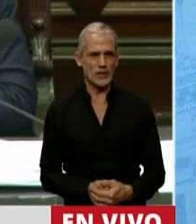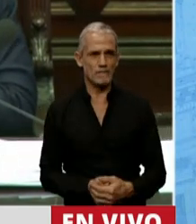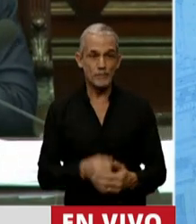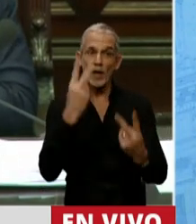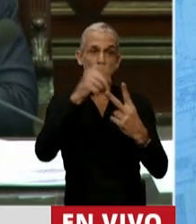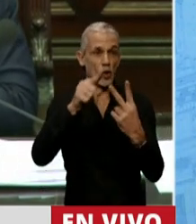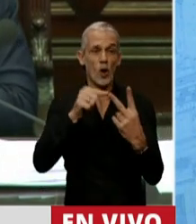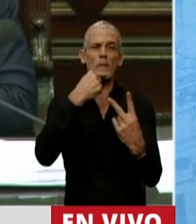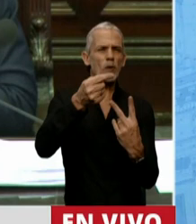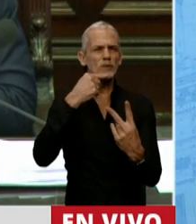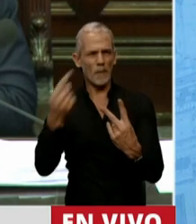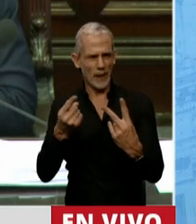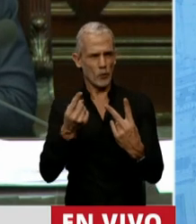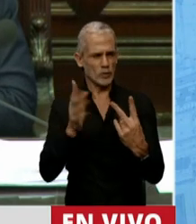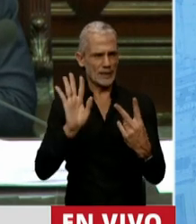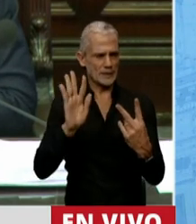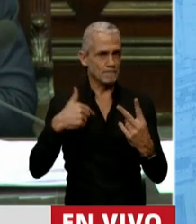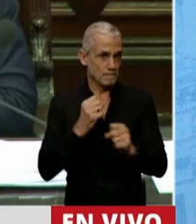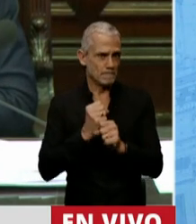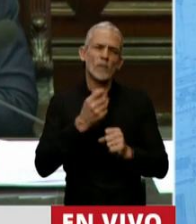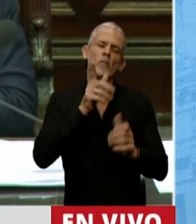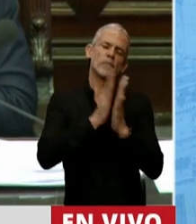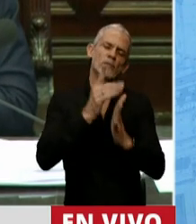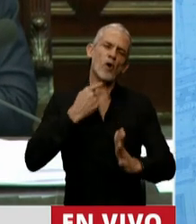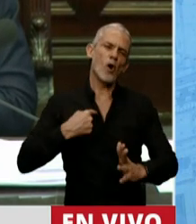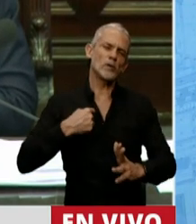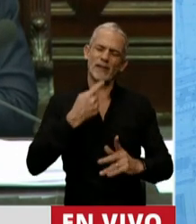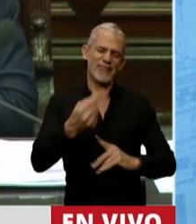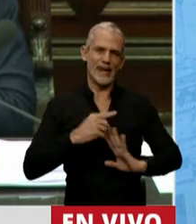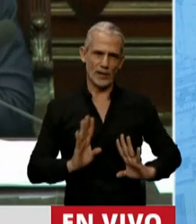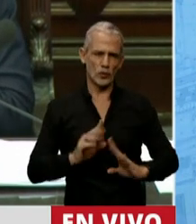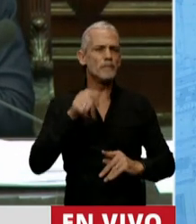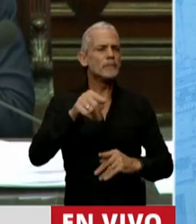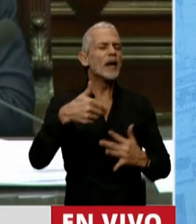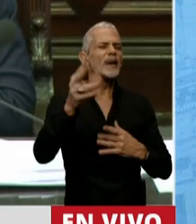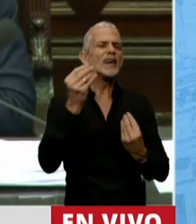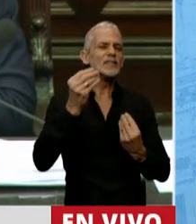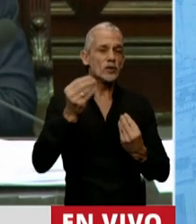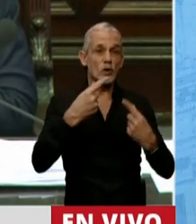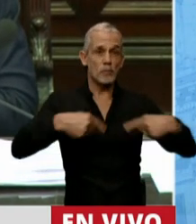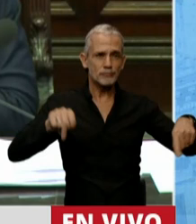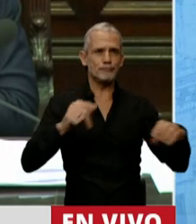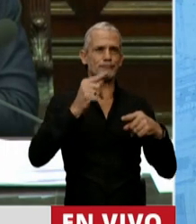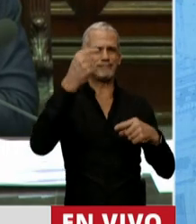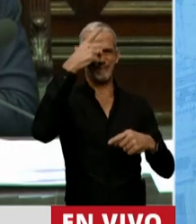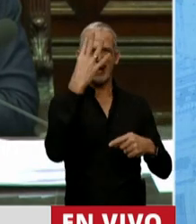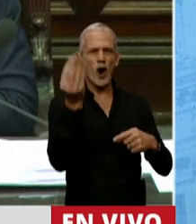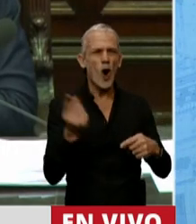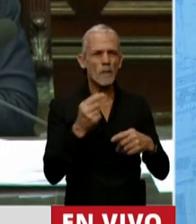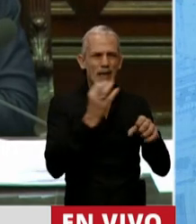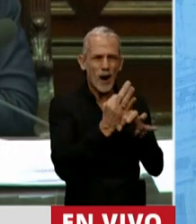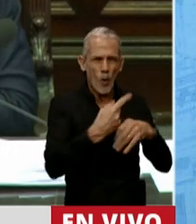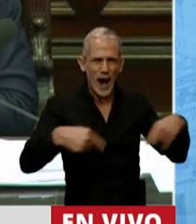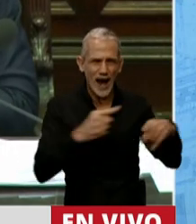trabajado y que también me gustaría que la conteste sin dilación, que son, ¿qué van a hacer con los transportistas escolares? Estamos